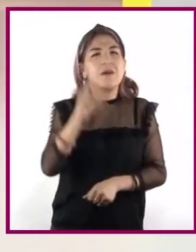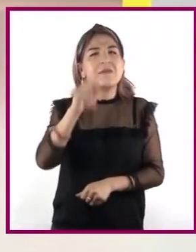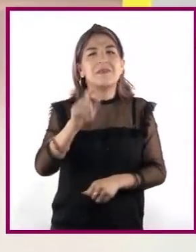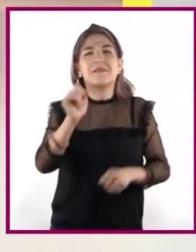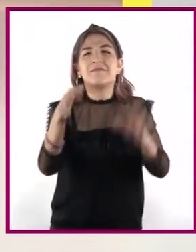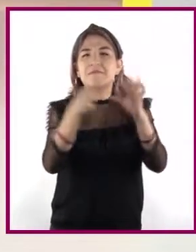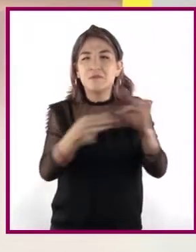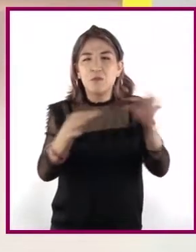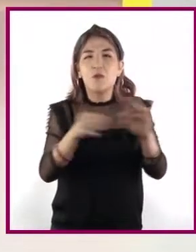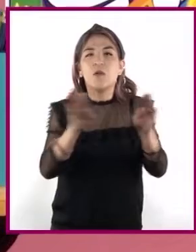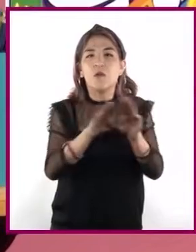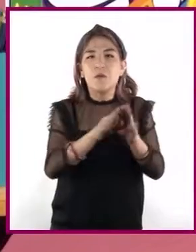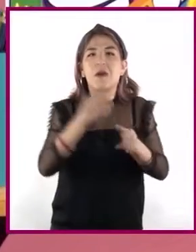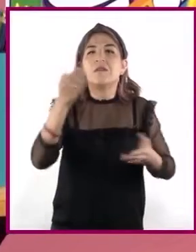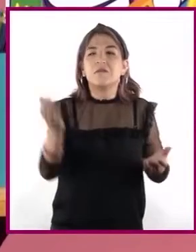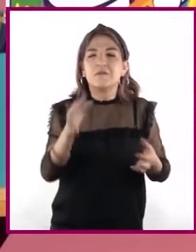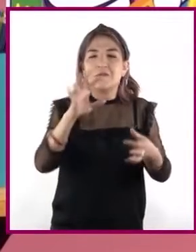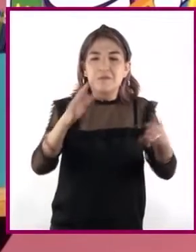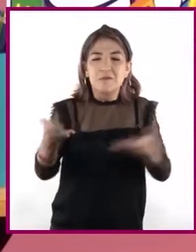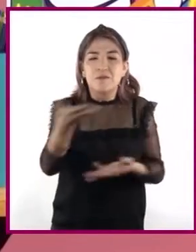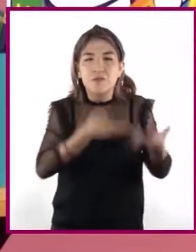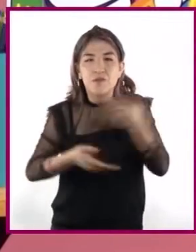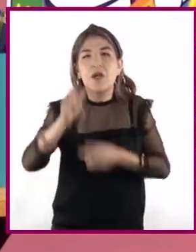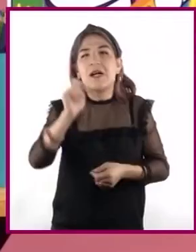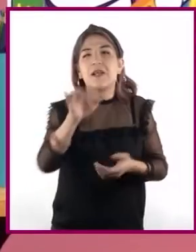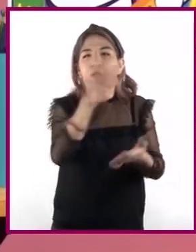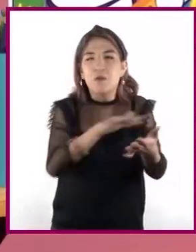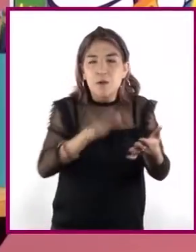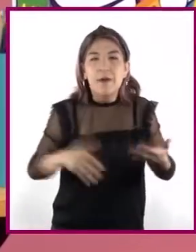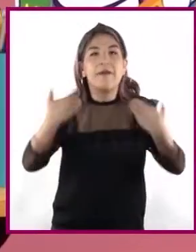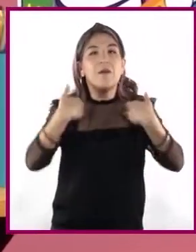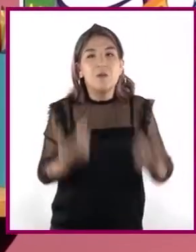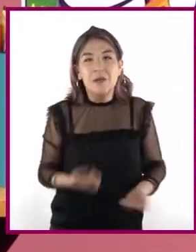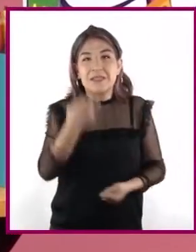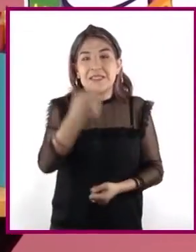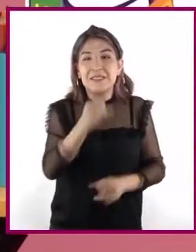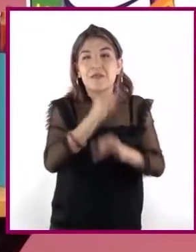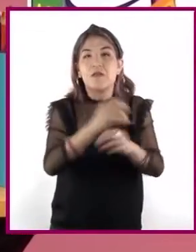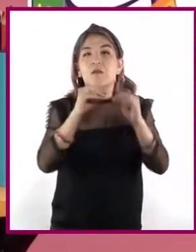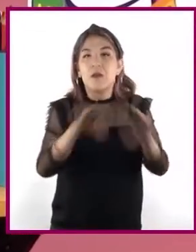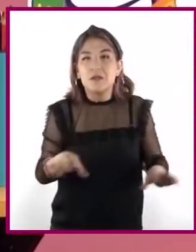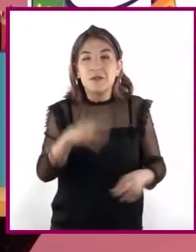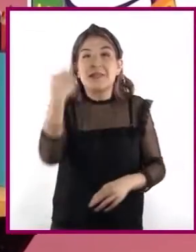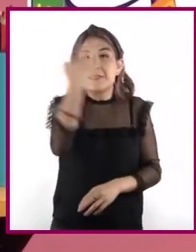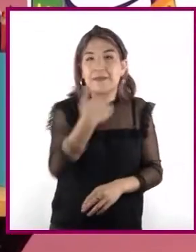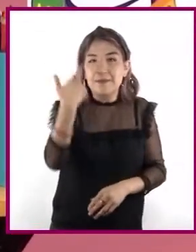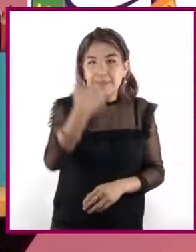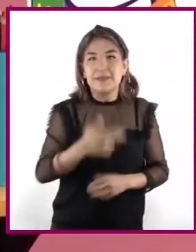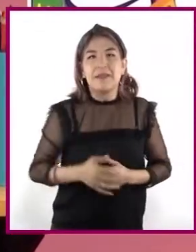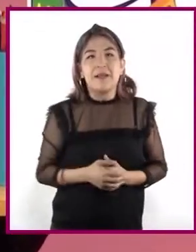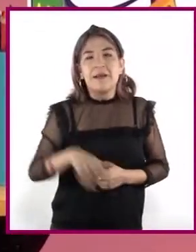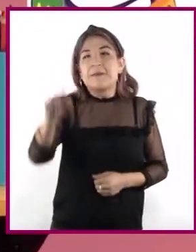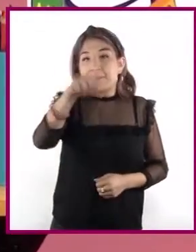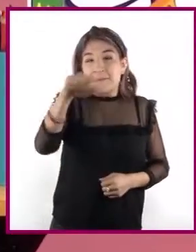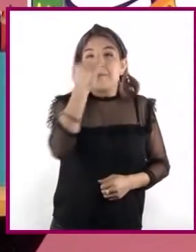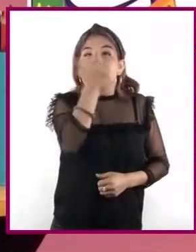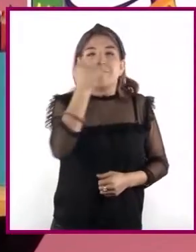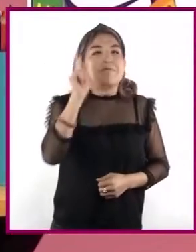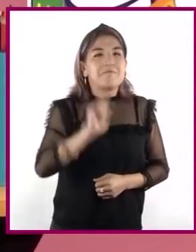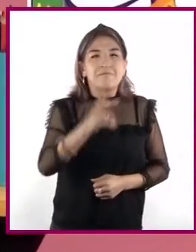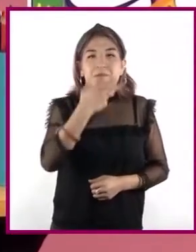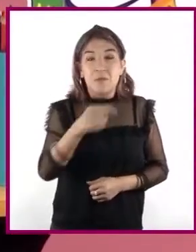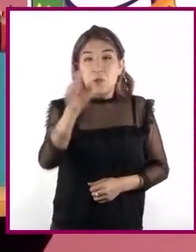argumentos se construyen tras la lectura y comprensión de la información consultada. Alumnas y alumnos,